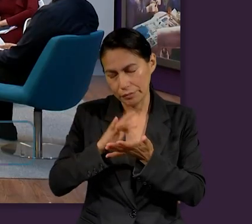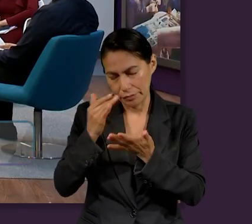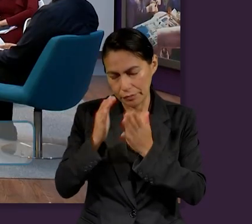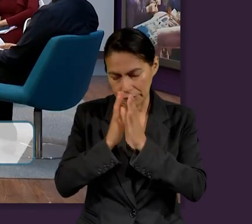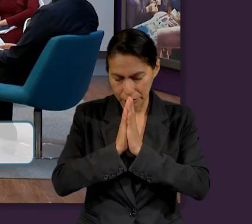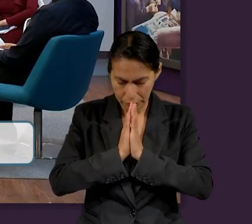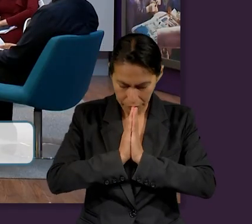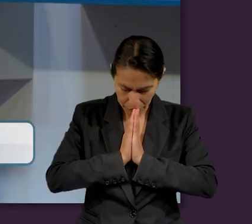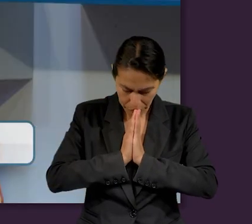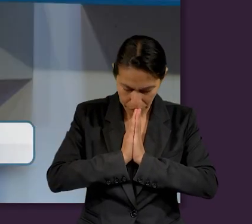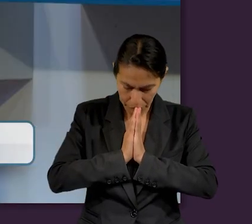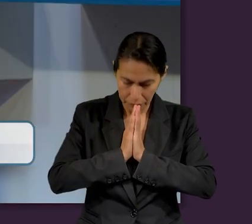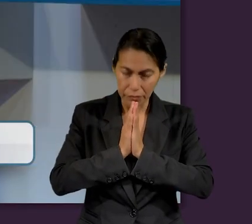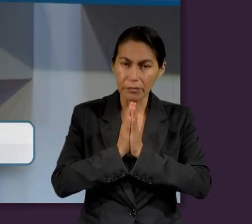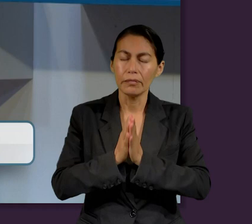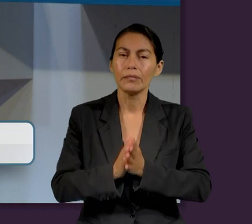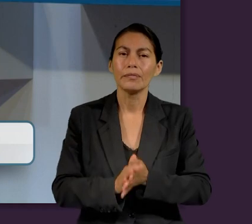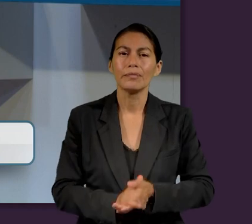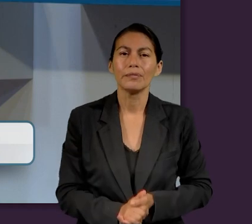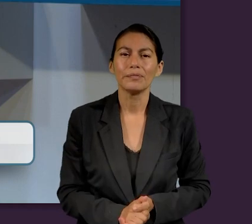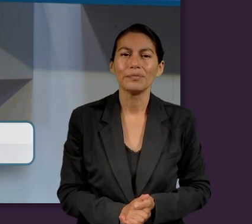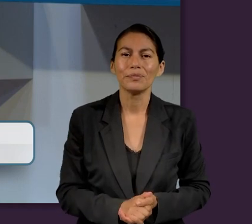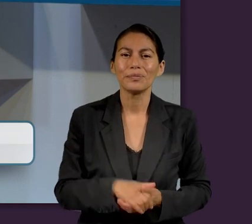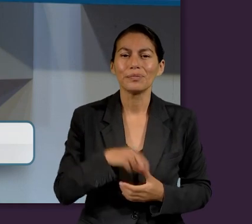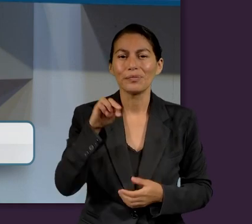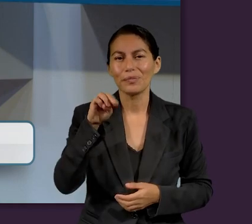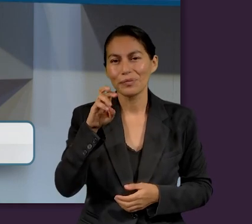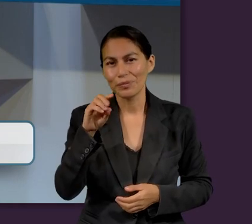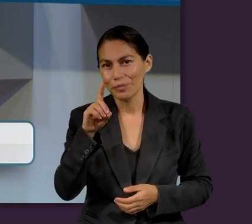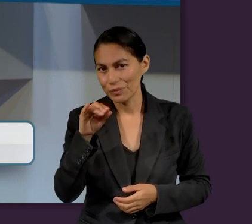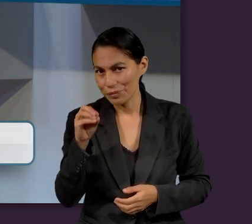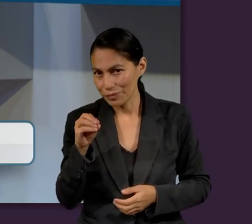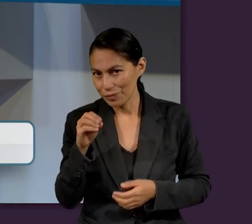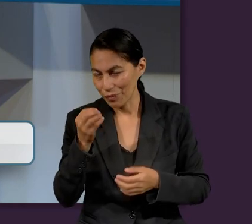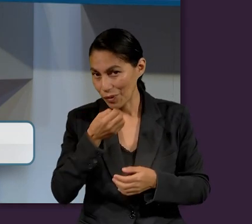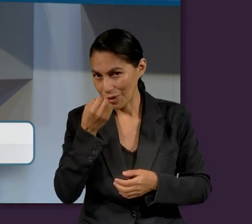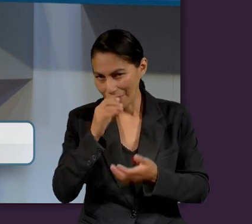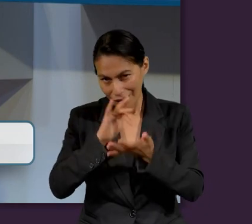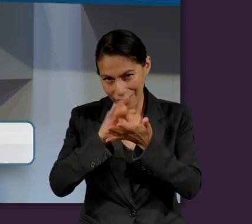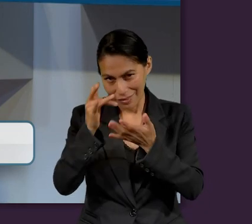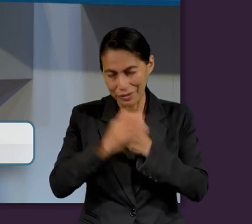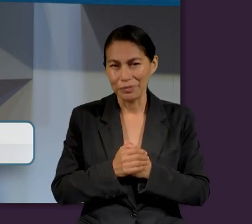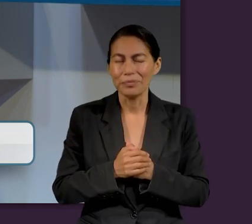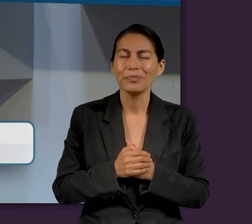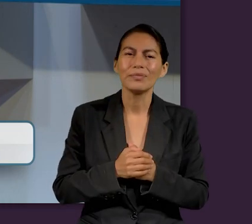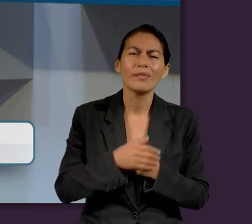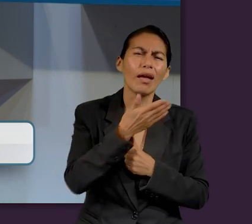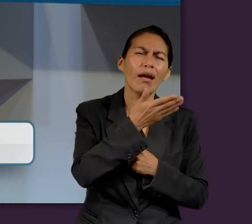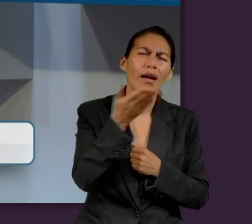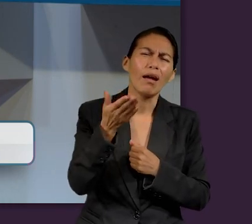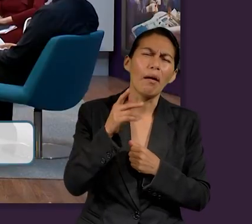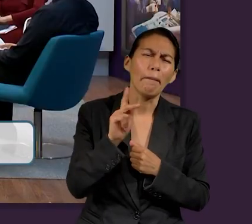Muchas gracias, Merodio, por esta bendición. Quisiéramos iniciar preguntando.